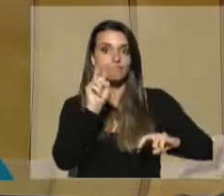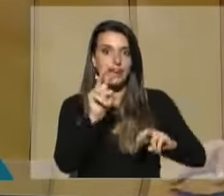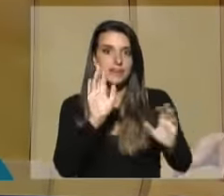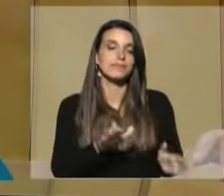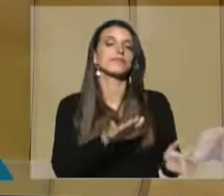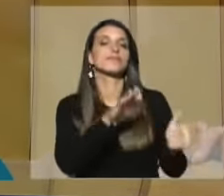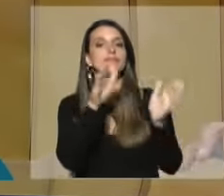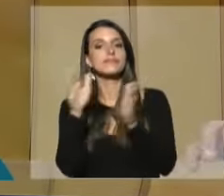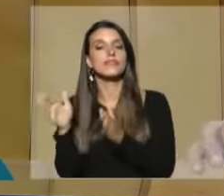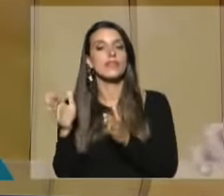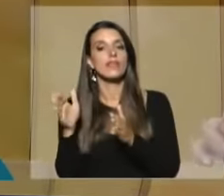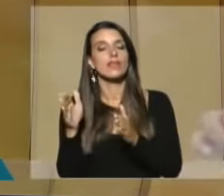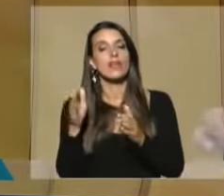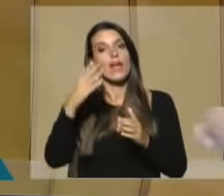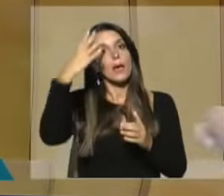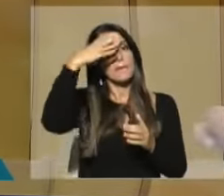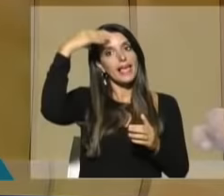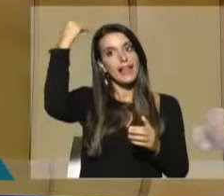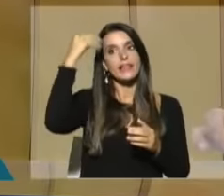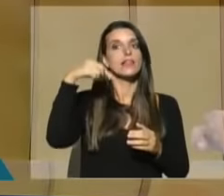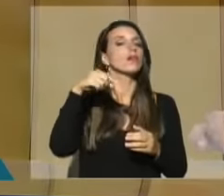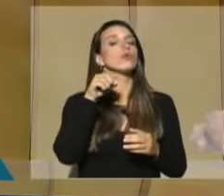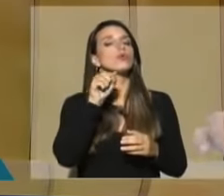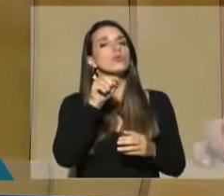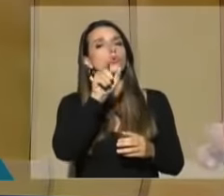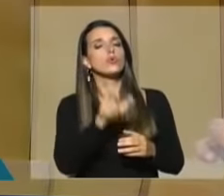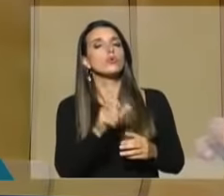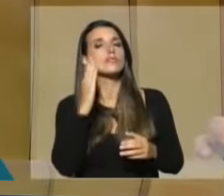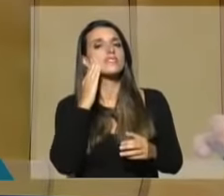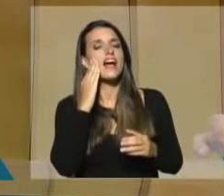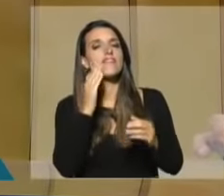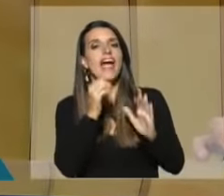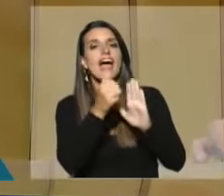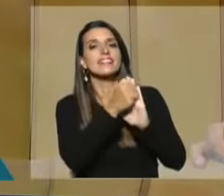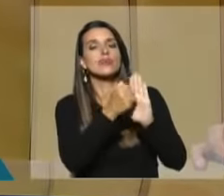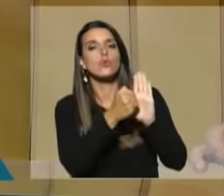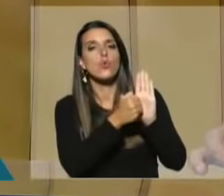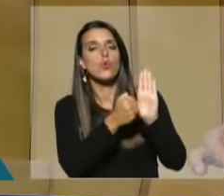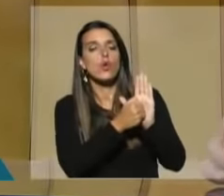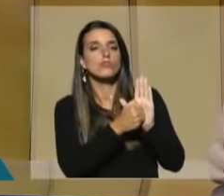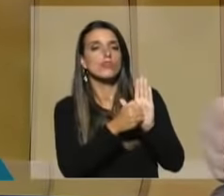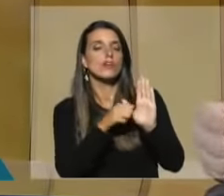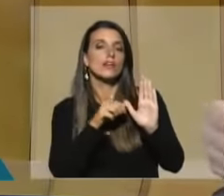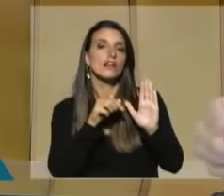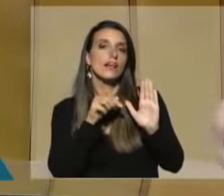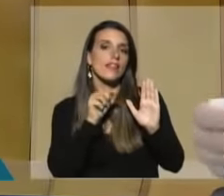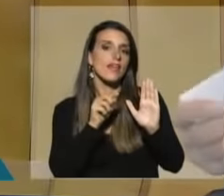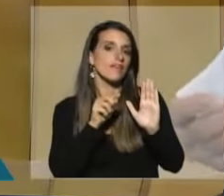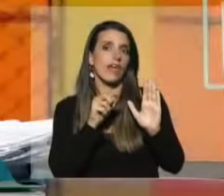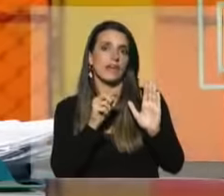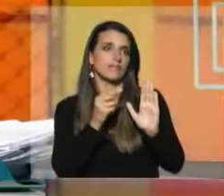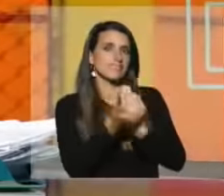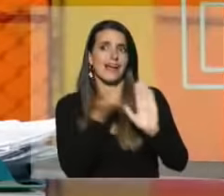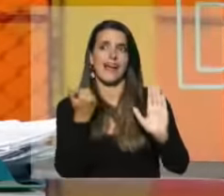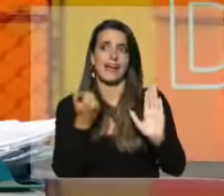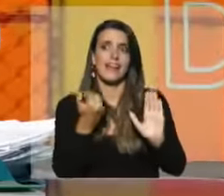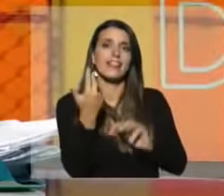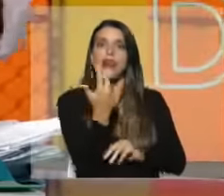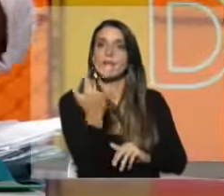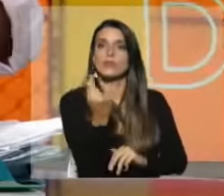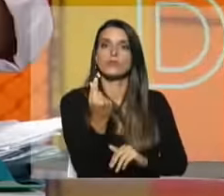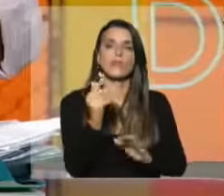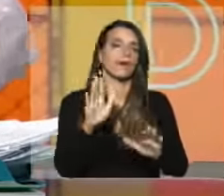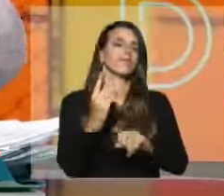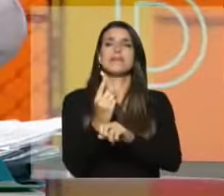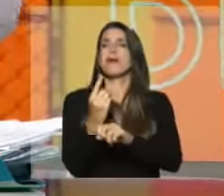conversación. Michelini, usted entiende que estos artículos en particular hay que derribarlos. ¿Por qué? Tres minutos tiene.